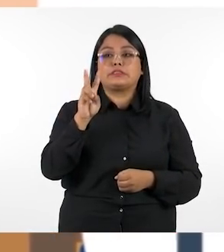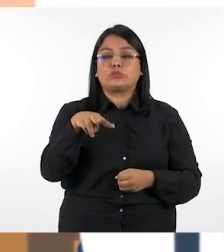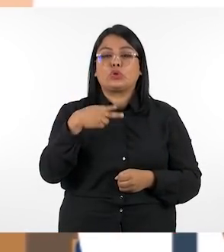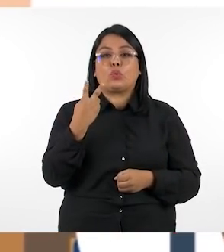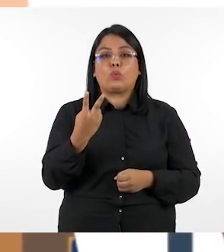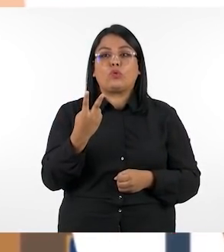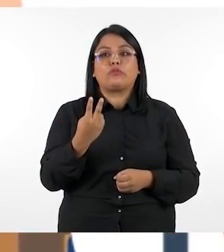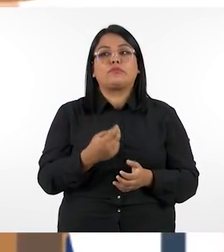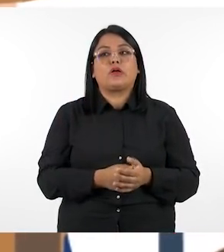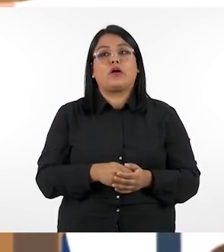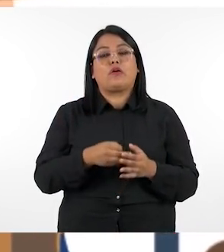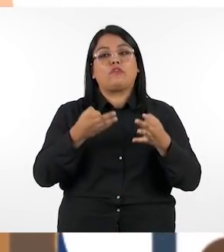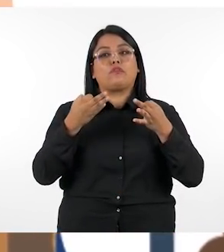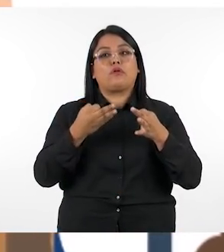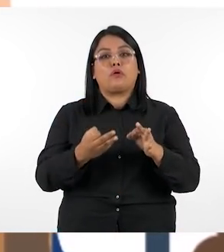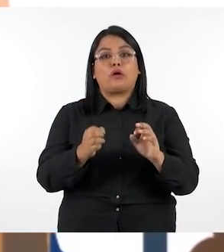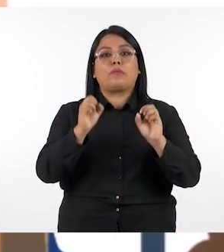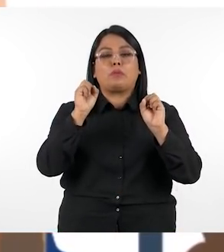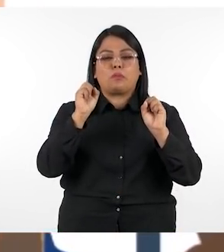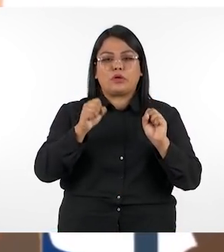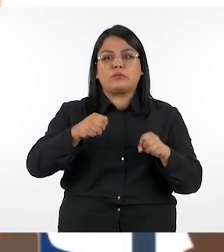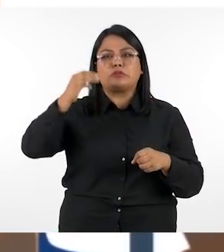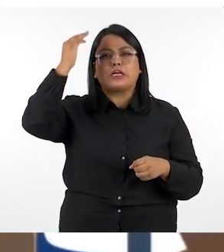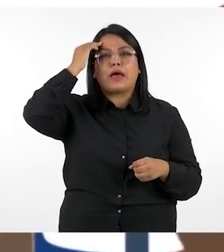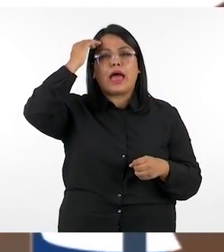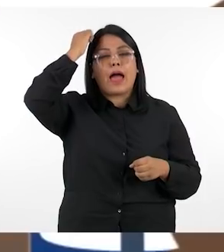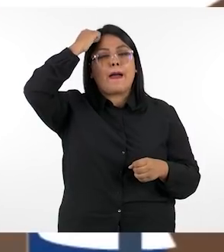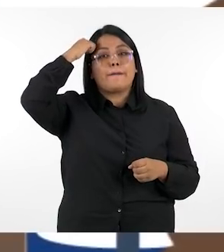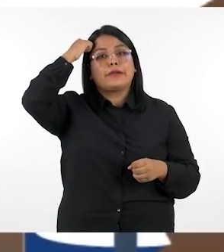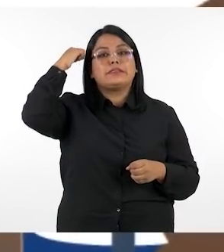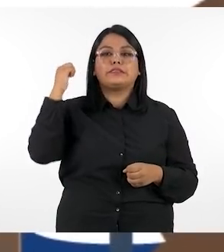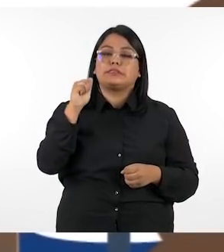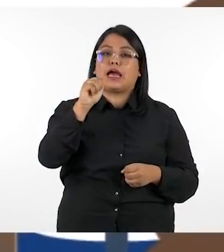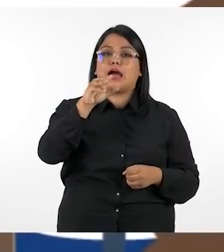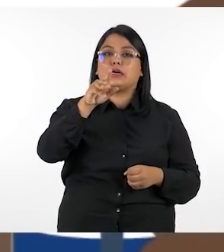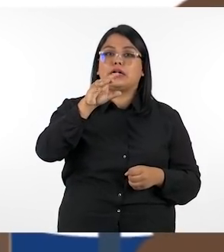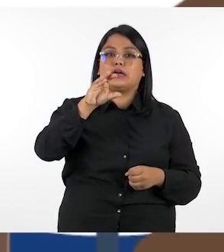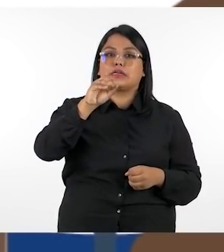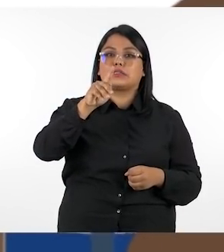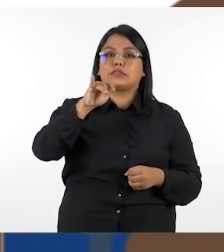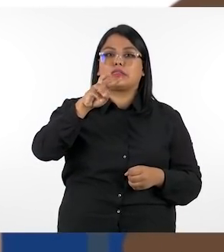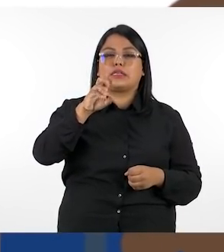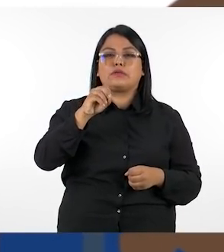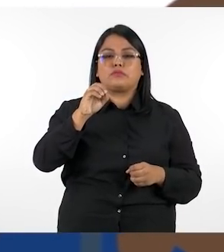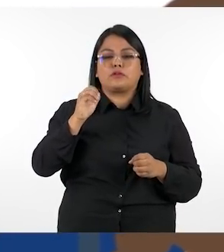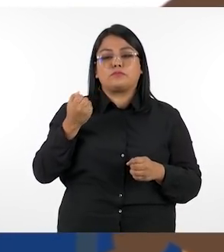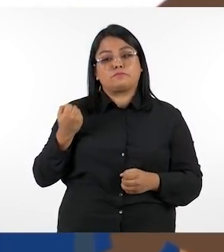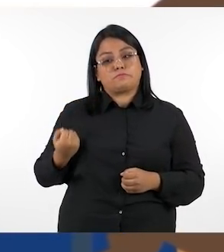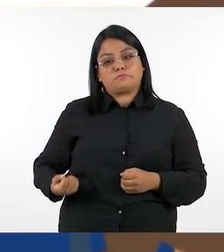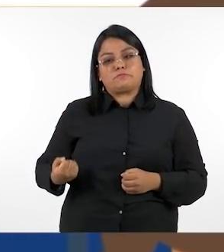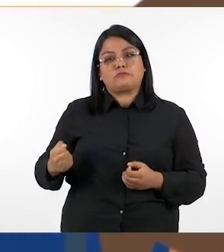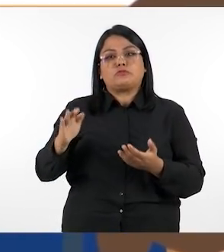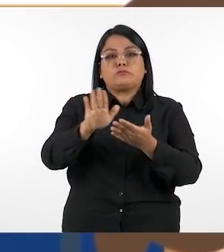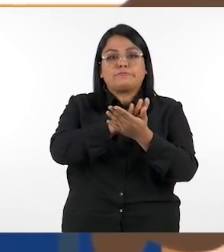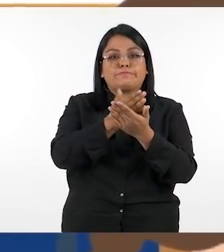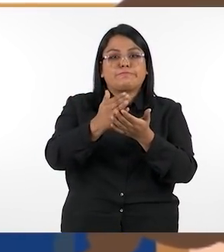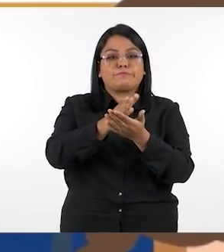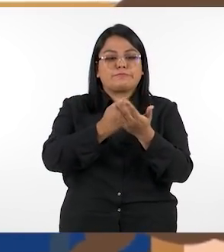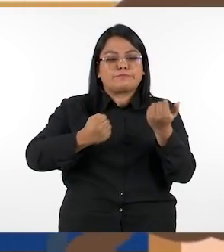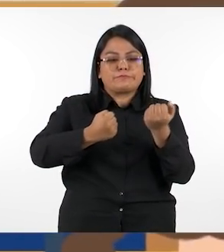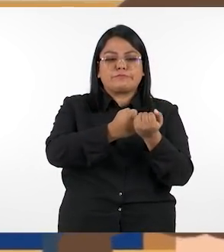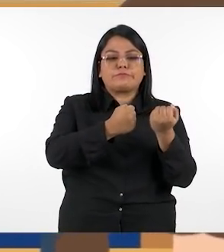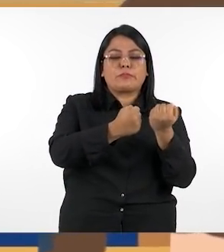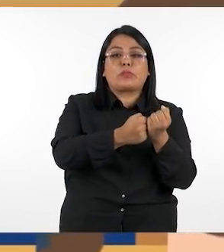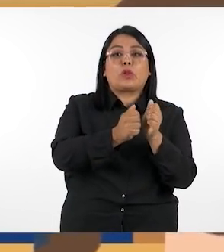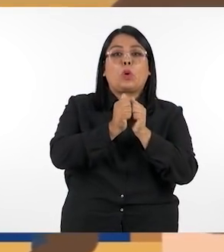segundo lugar otra de las formas en las que identificamos aprendizaje activo es cuando nuestros niños están compartiendo